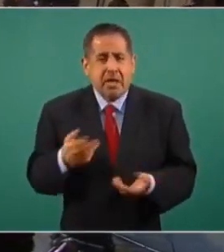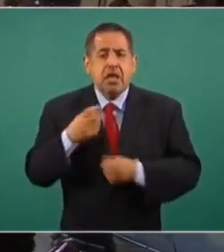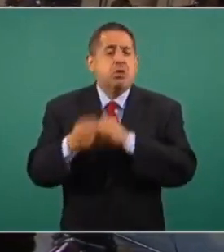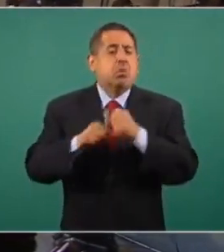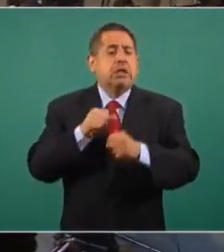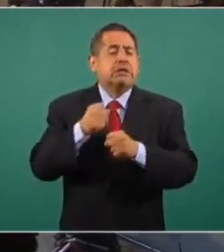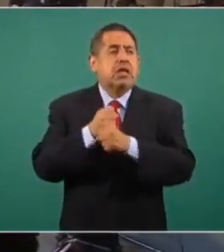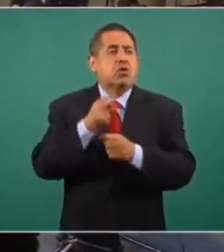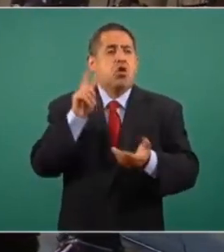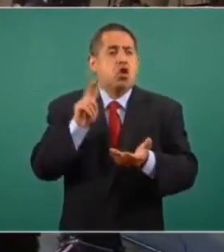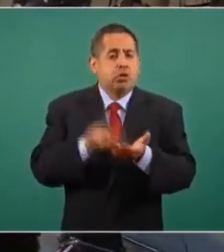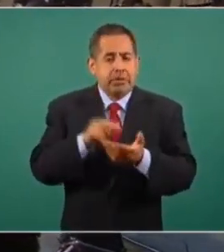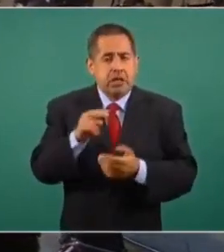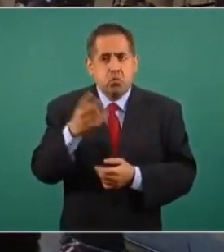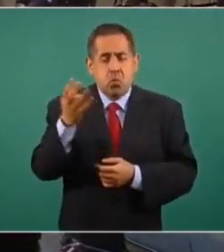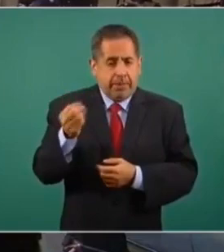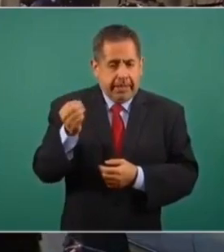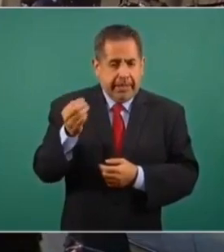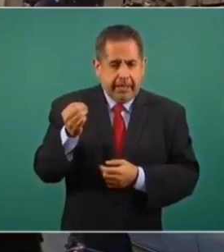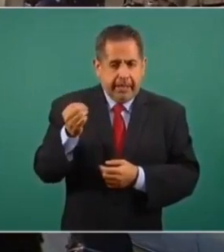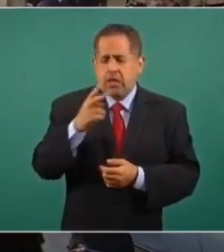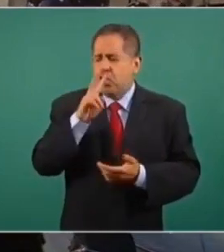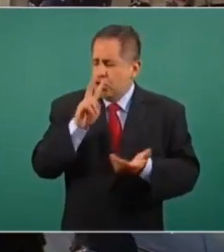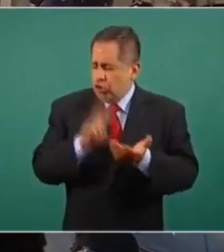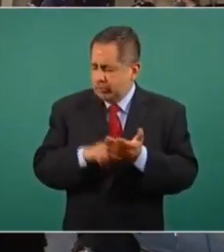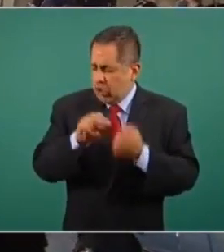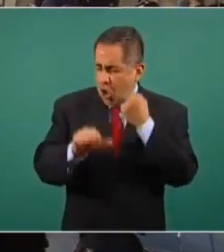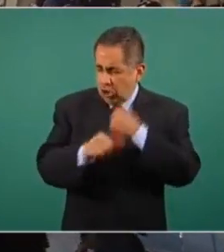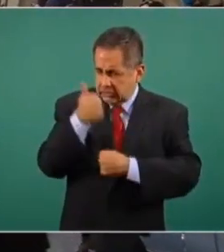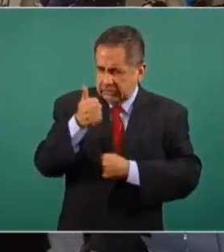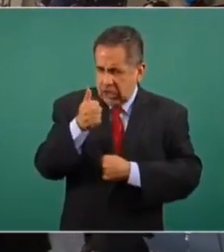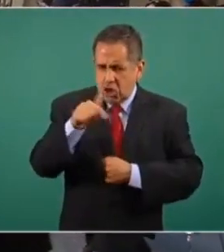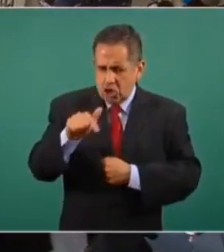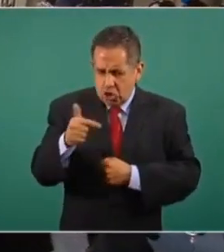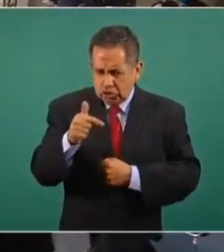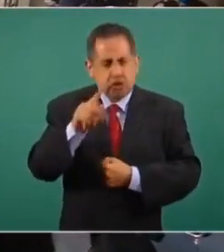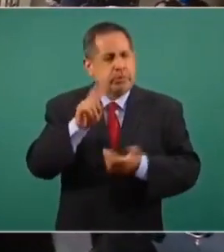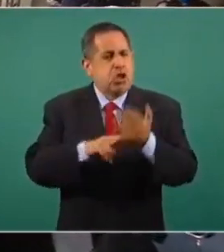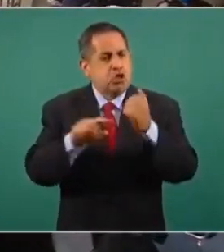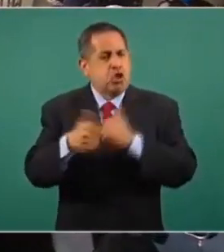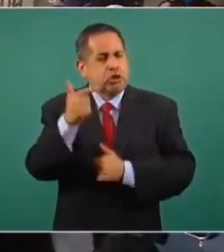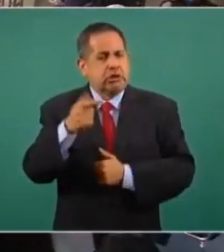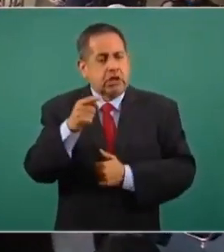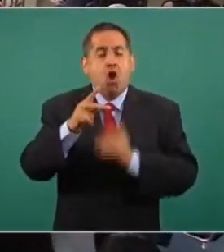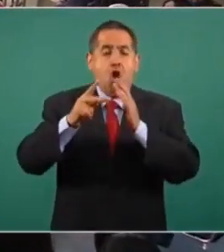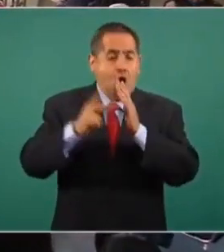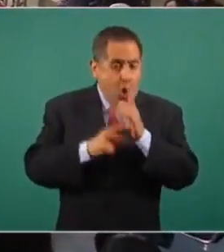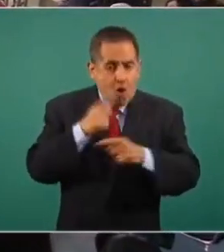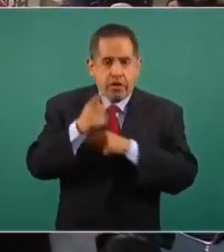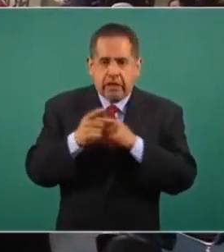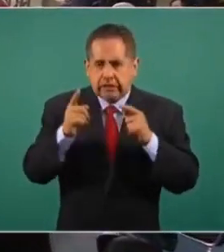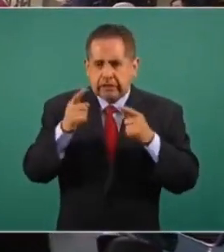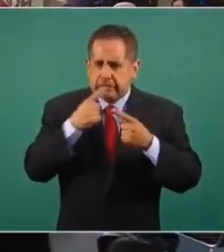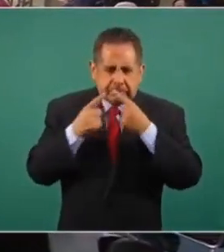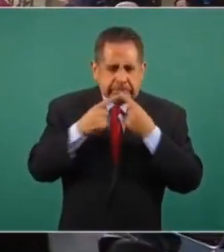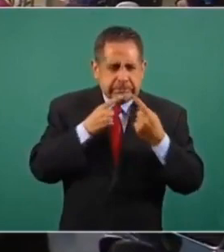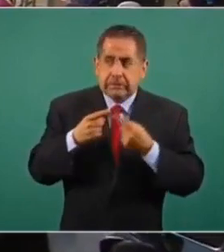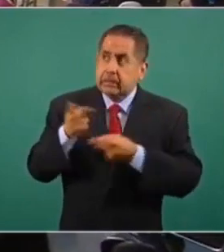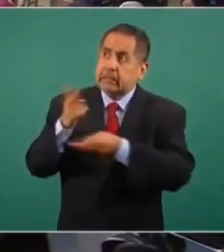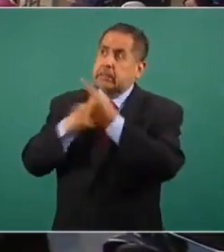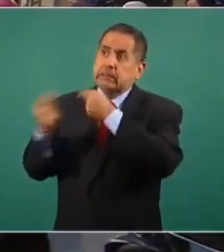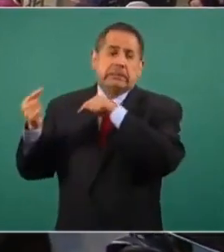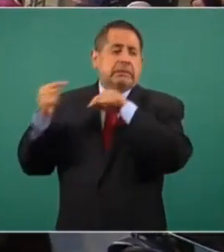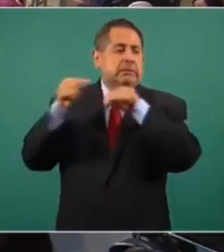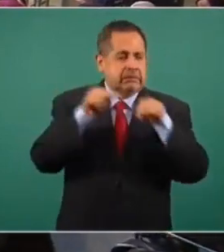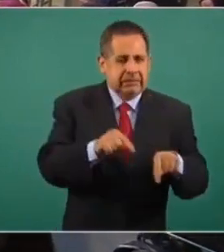2009, perdón, 2011, 12, 2012, que intentan retornar los desplazados de San Juan